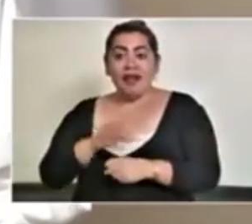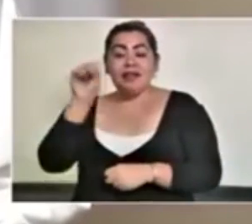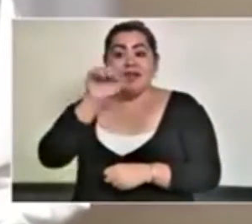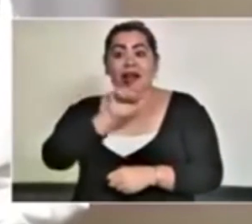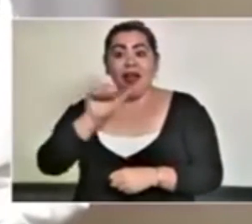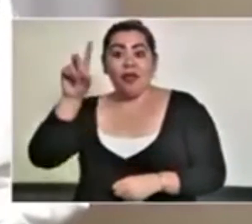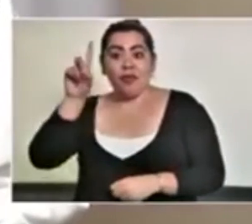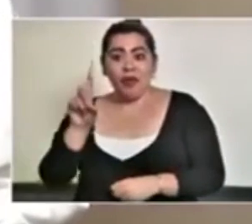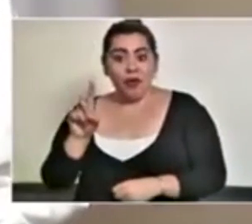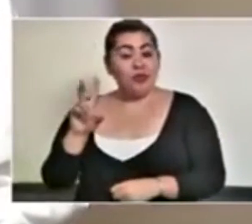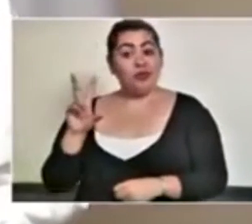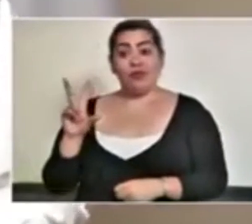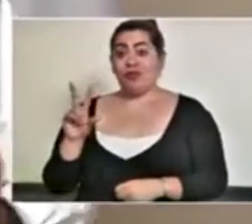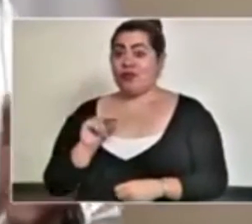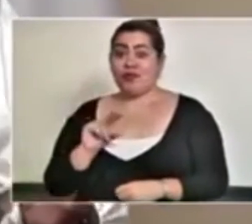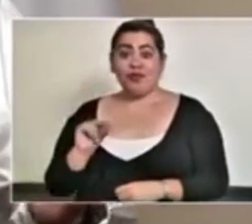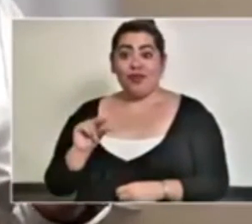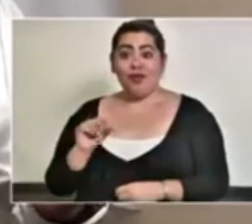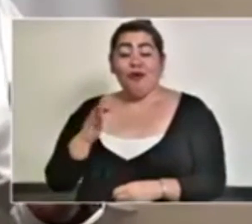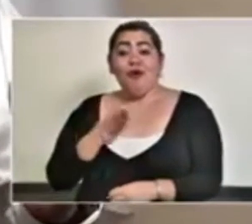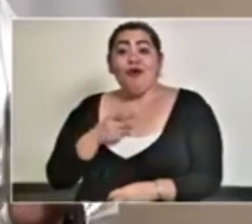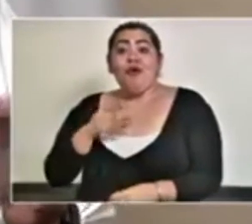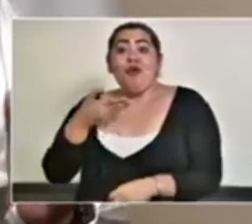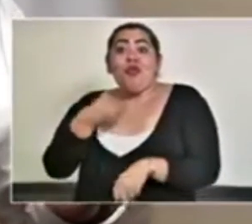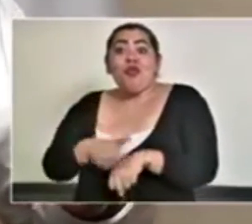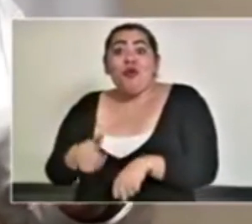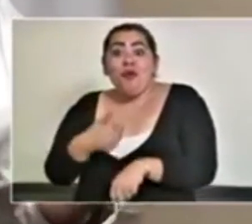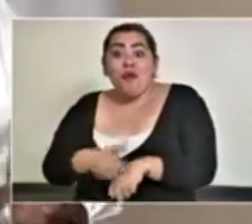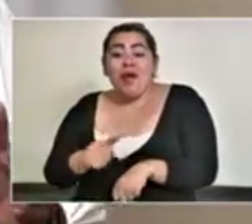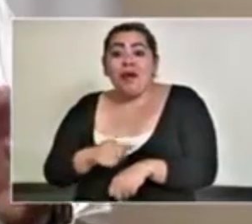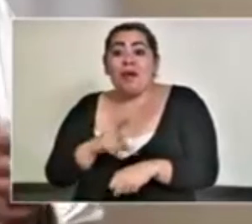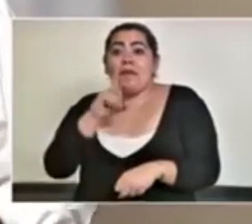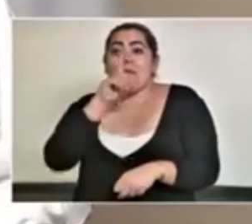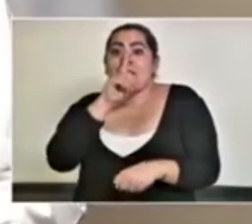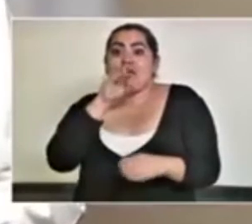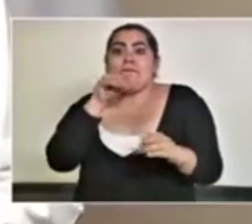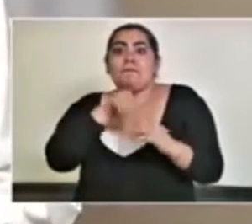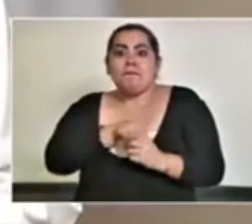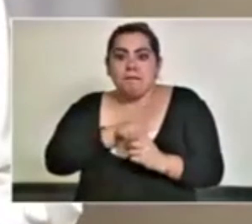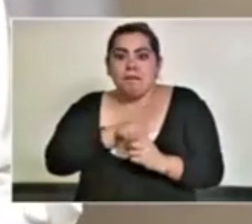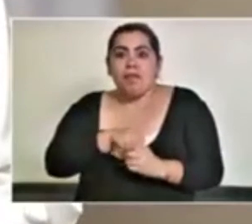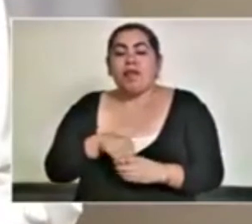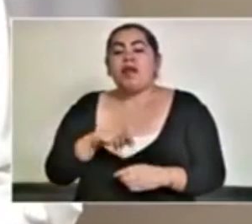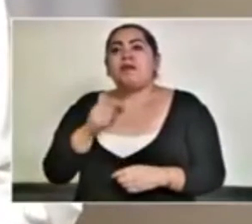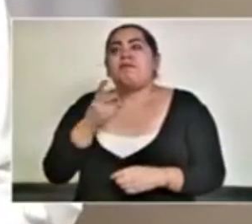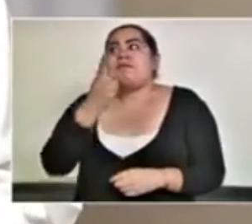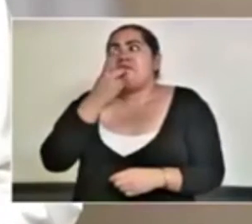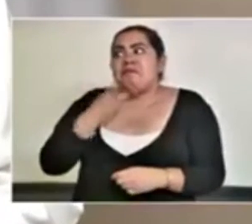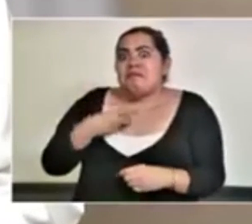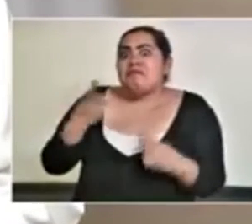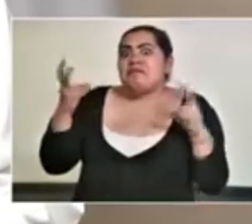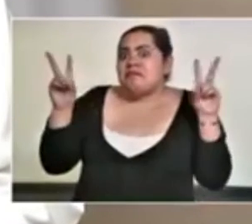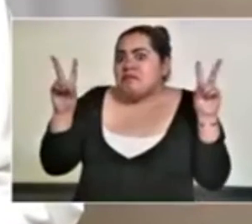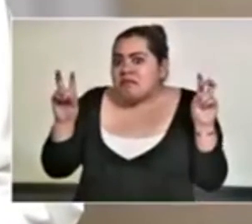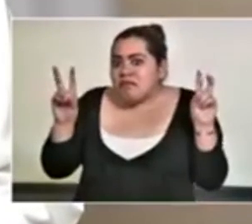sábado a domingo. No, porque son números rezagados de al menos me dicen